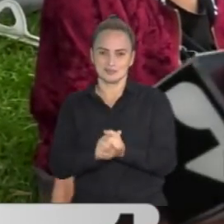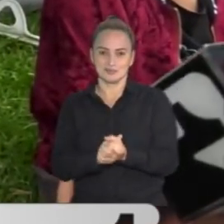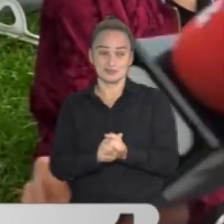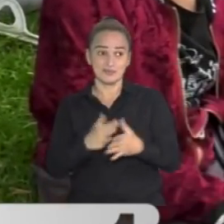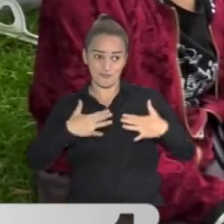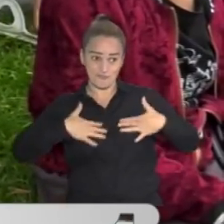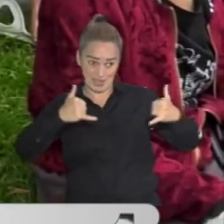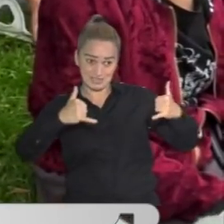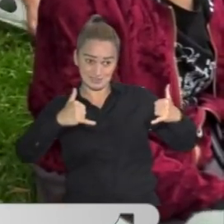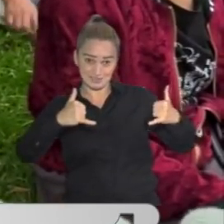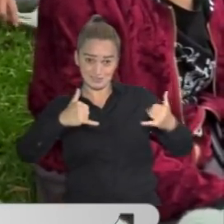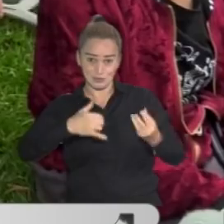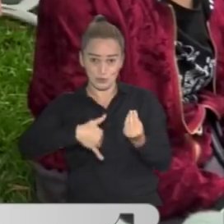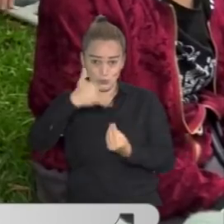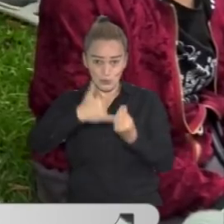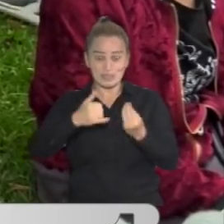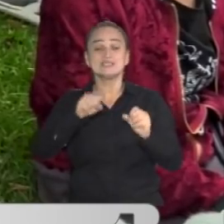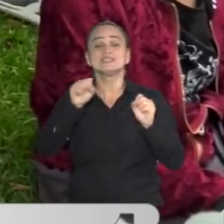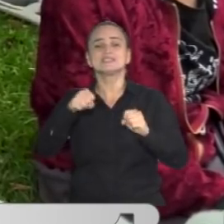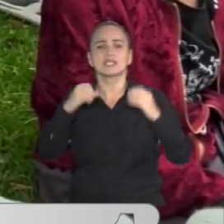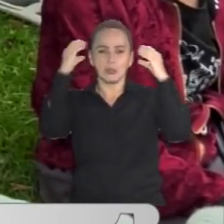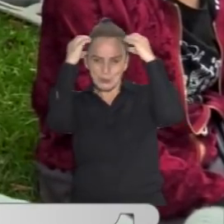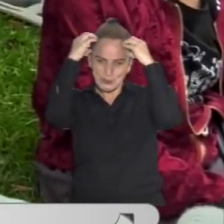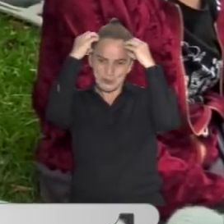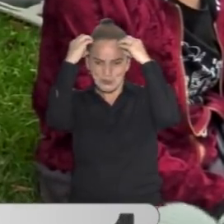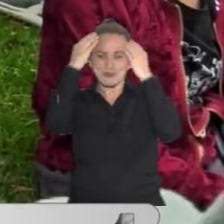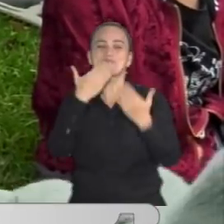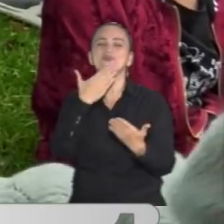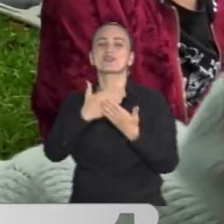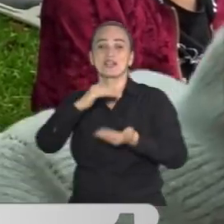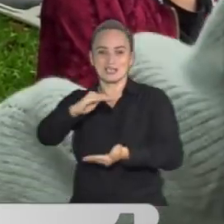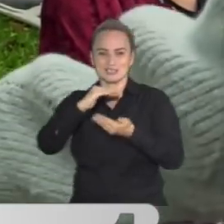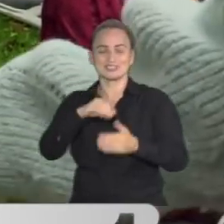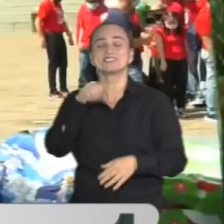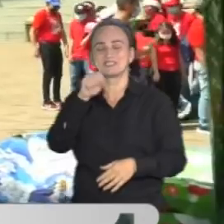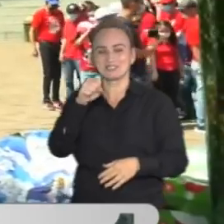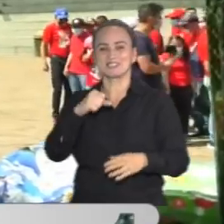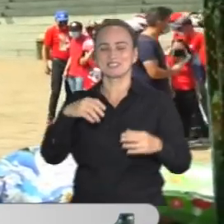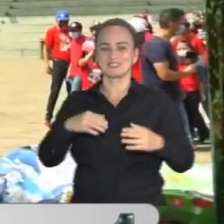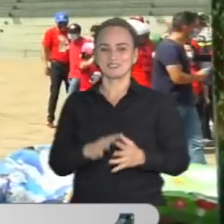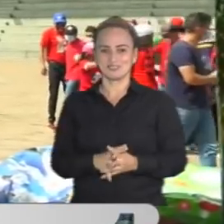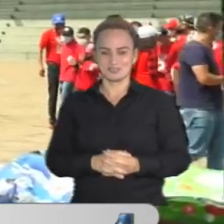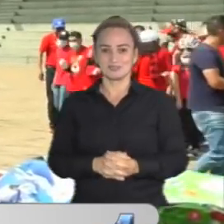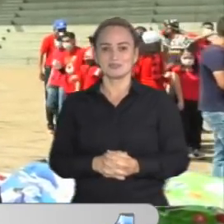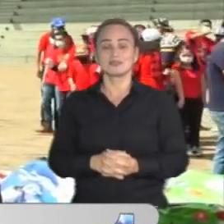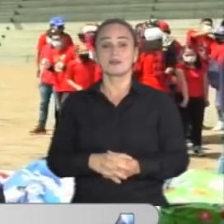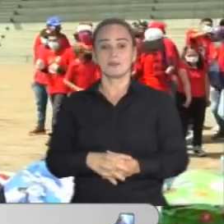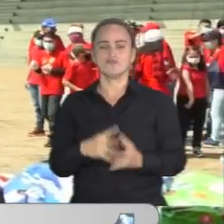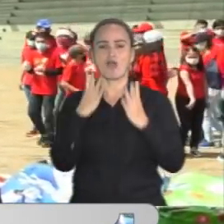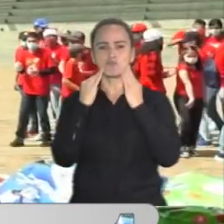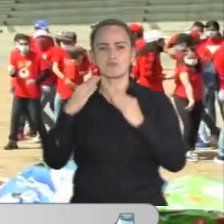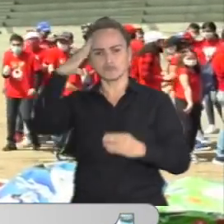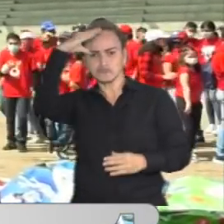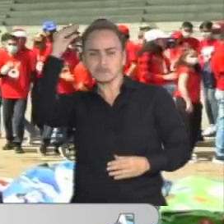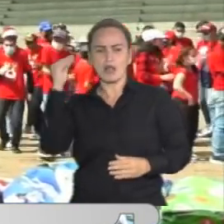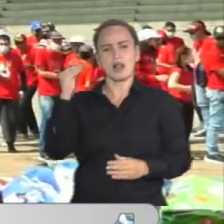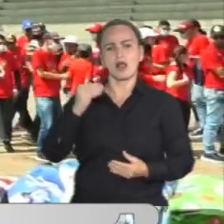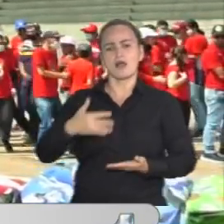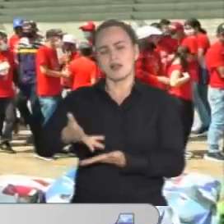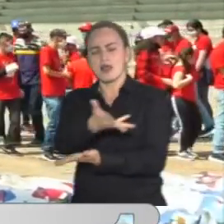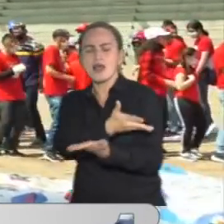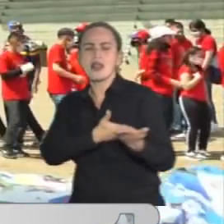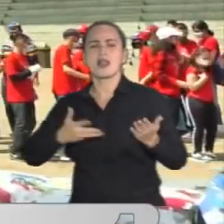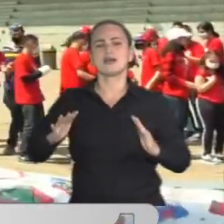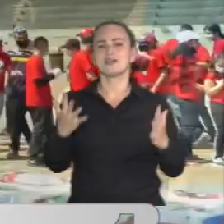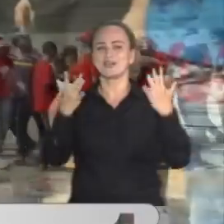¿Estás contenta con tu osito? Sí, el osito, sí. Estoy contenta. Con Papá Noel, animadores y rodeados de